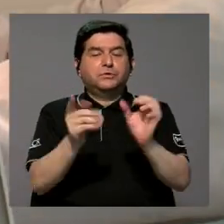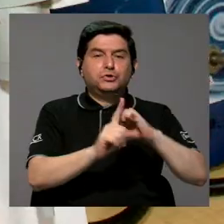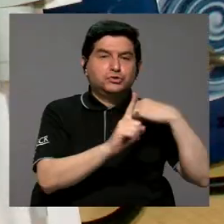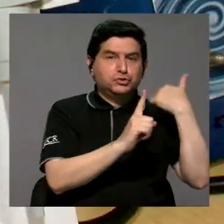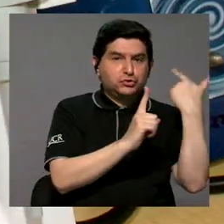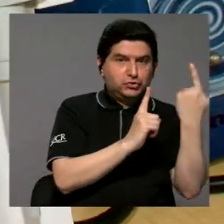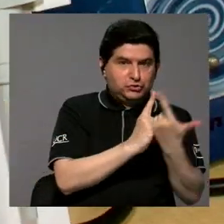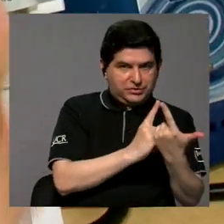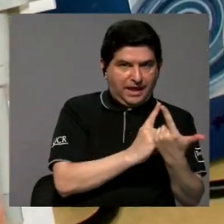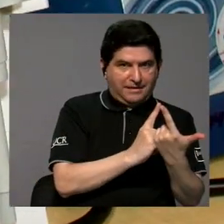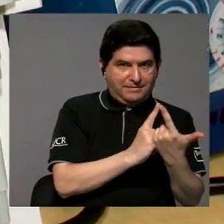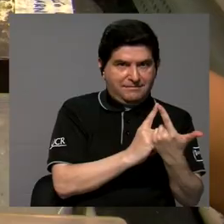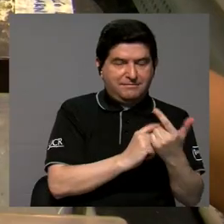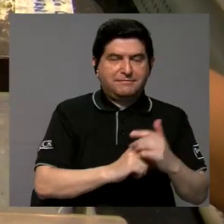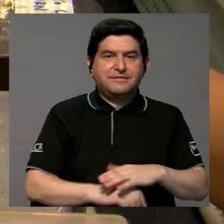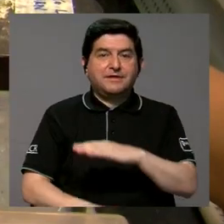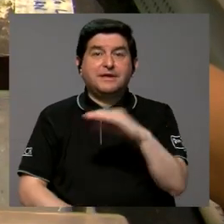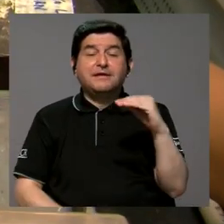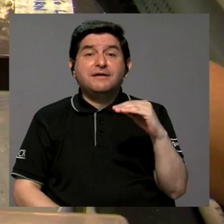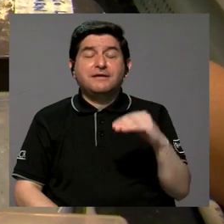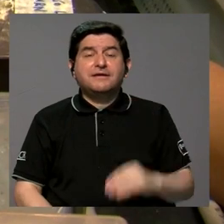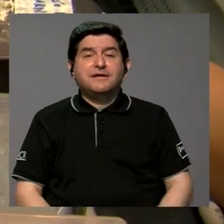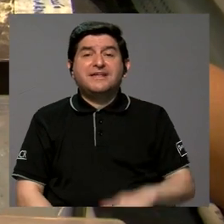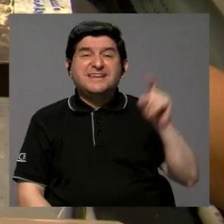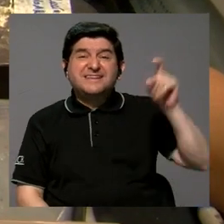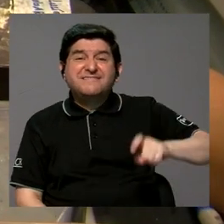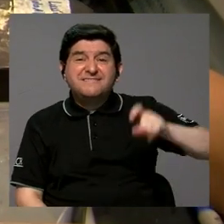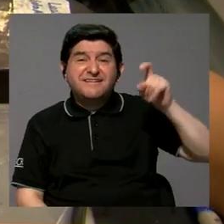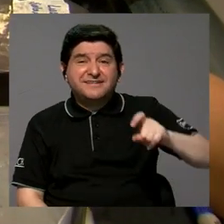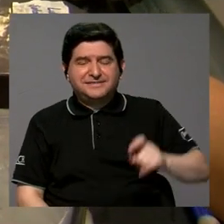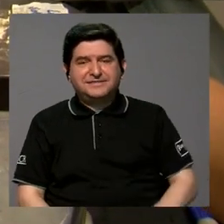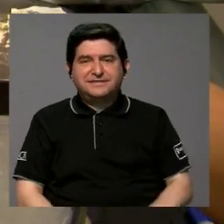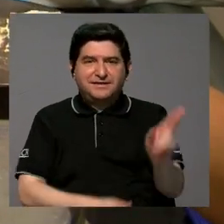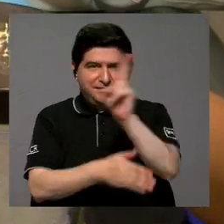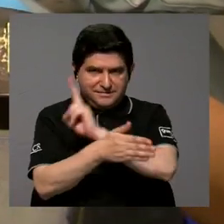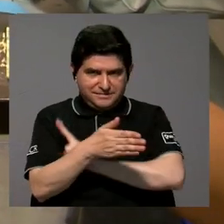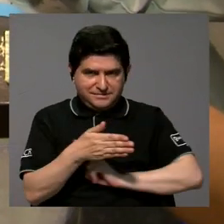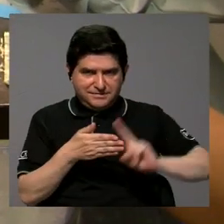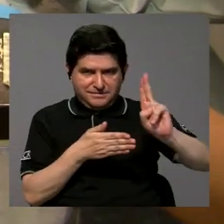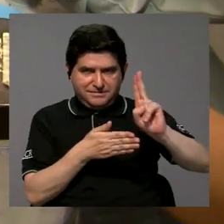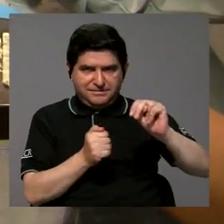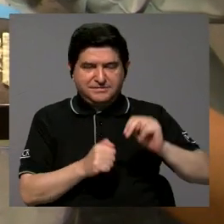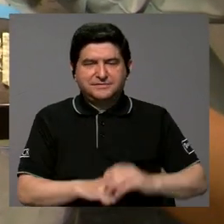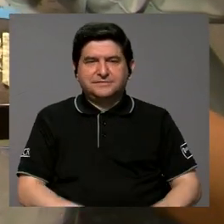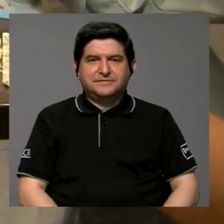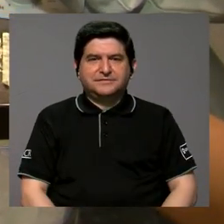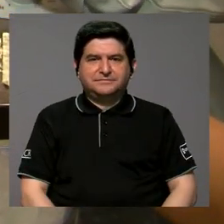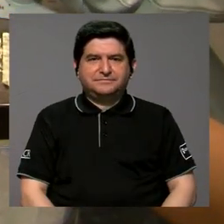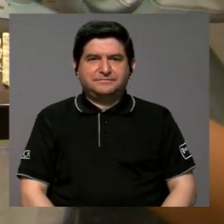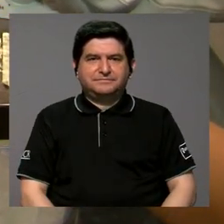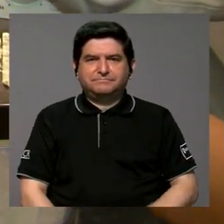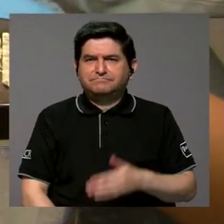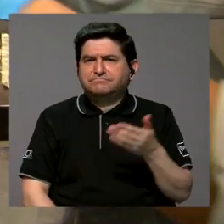social y precisamente las necesidades que tiene la universidad de,